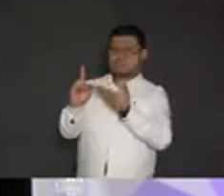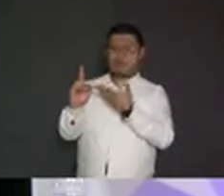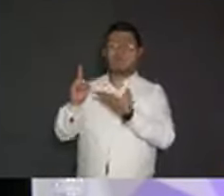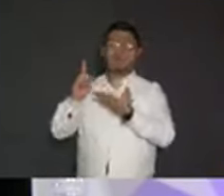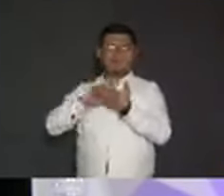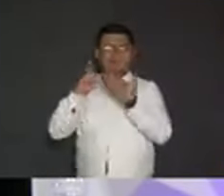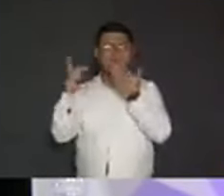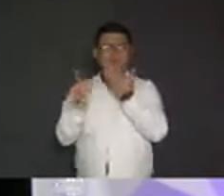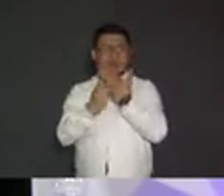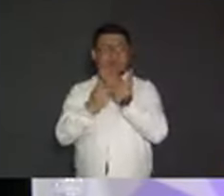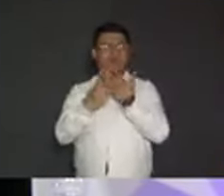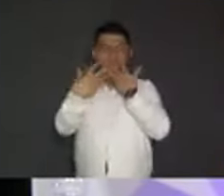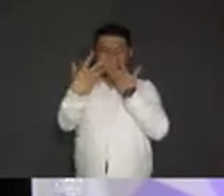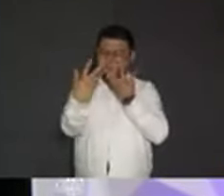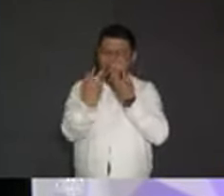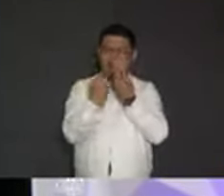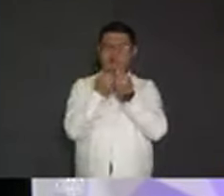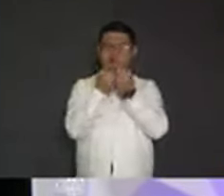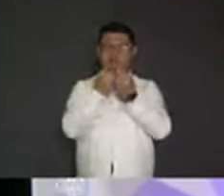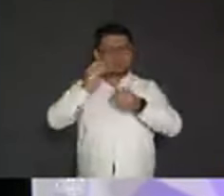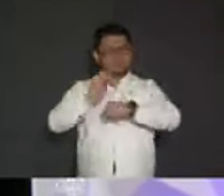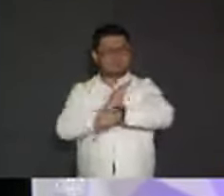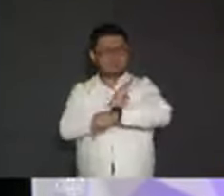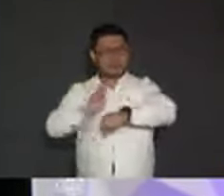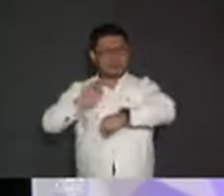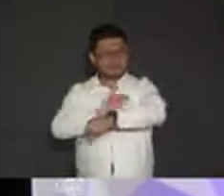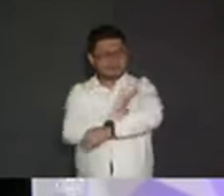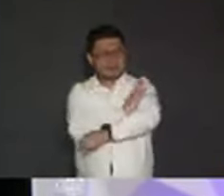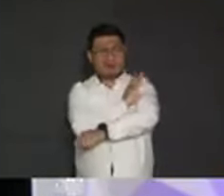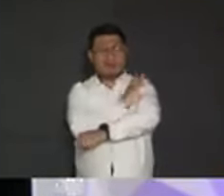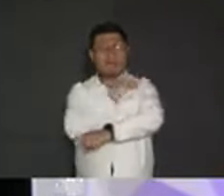formar un gobierno con bienestar para todas y todos.